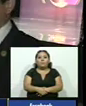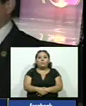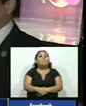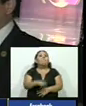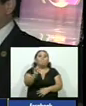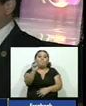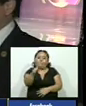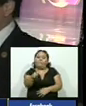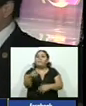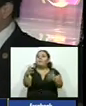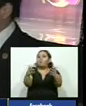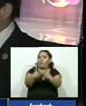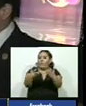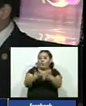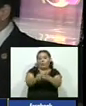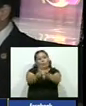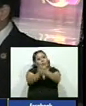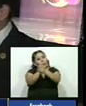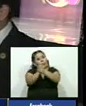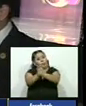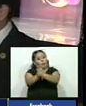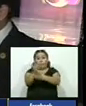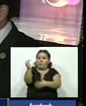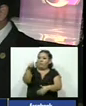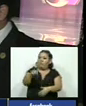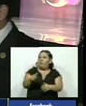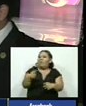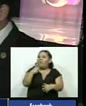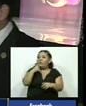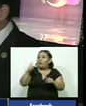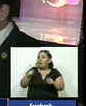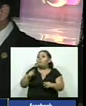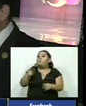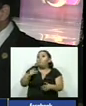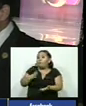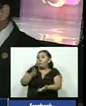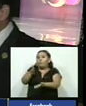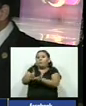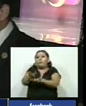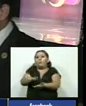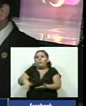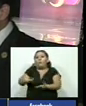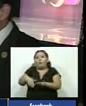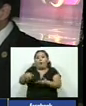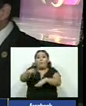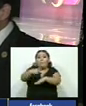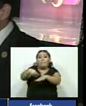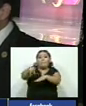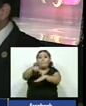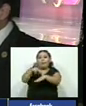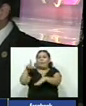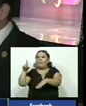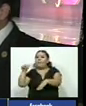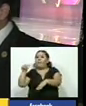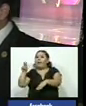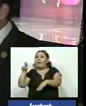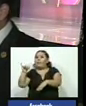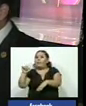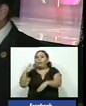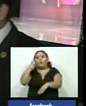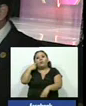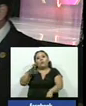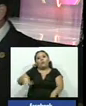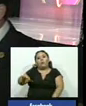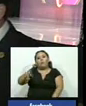Así es compañeros un gusto en esta ocasión nos hemos trasladado hasta el parque Daniel Hernández en Santa Tecla